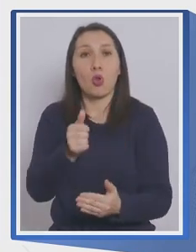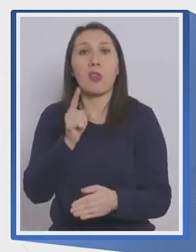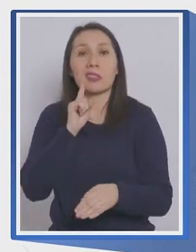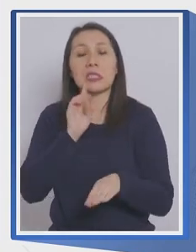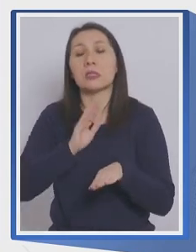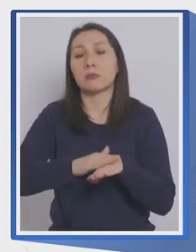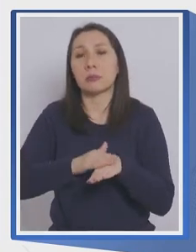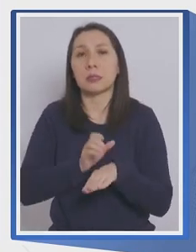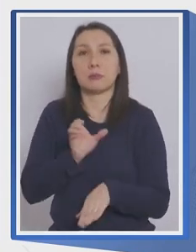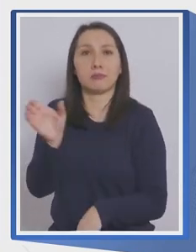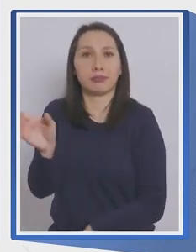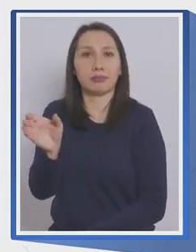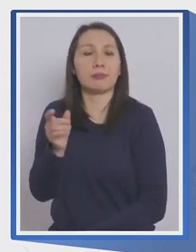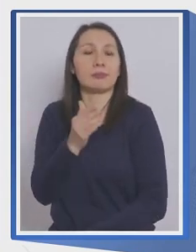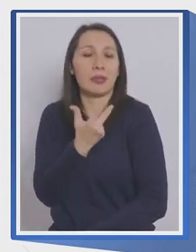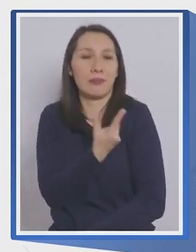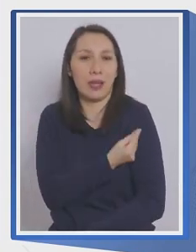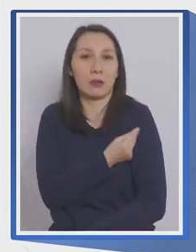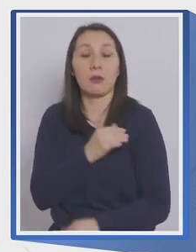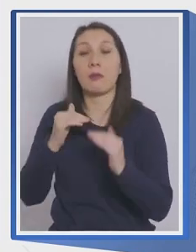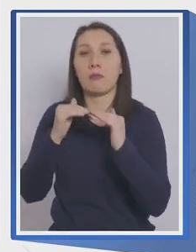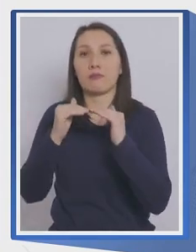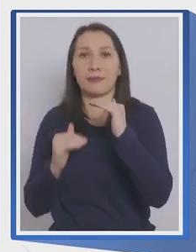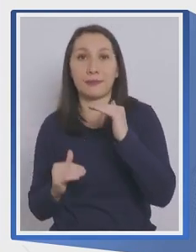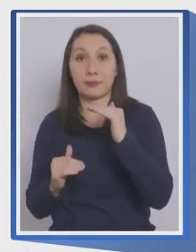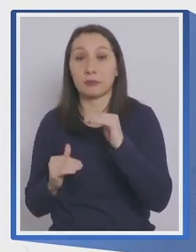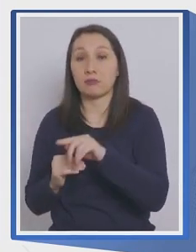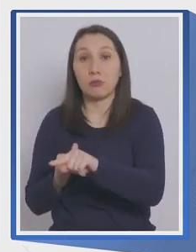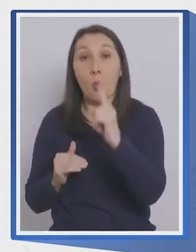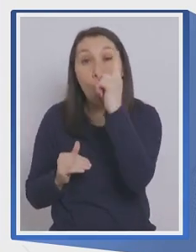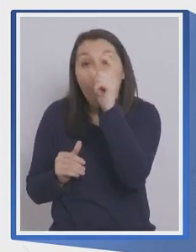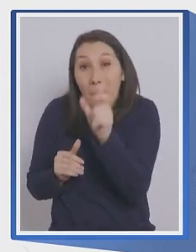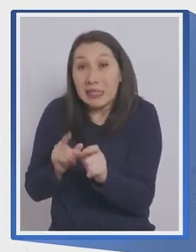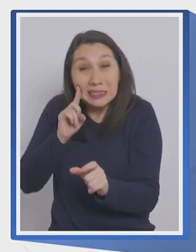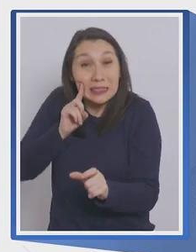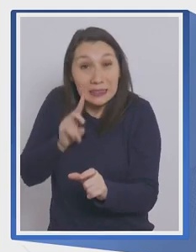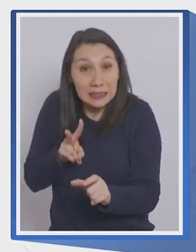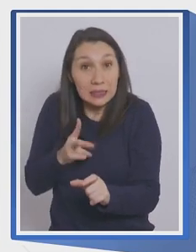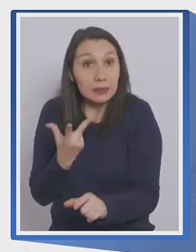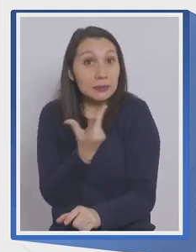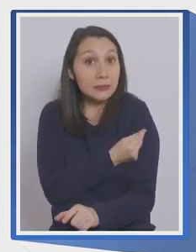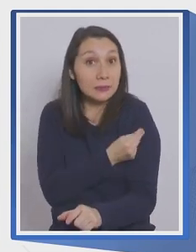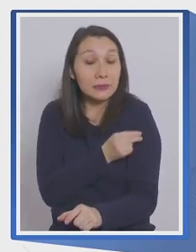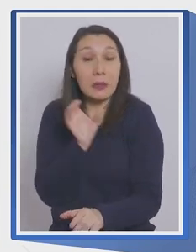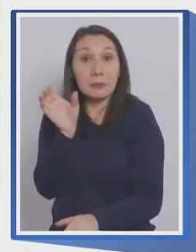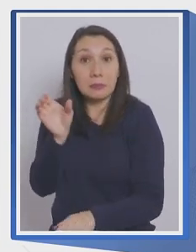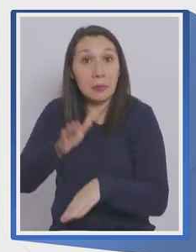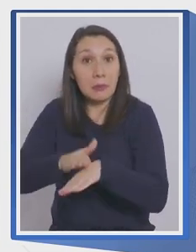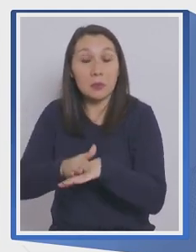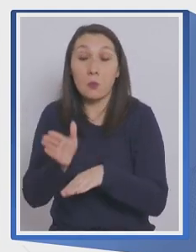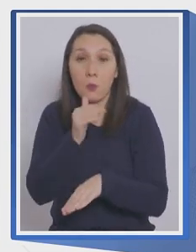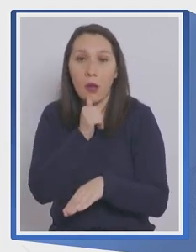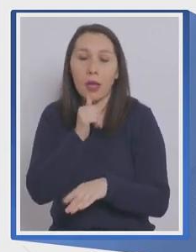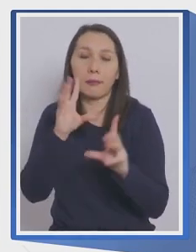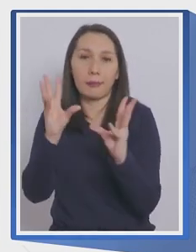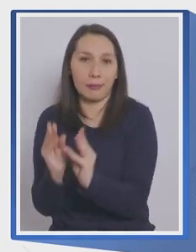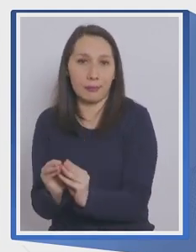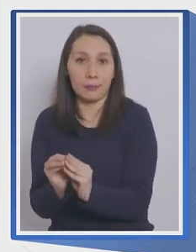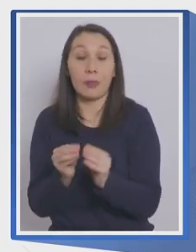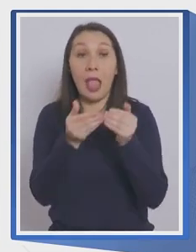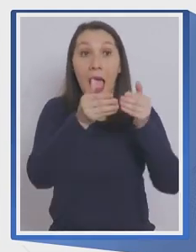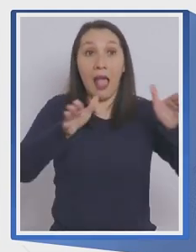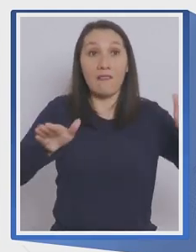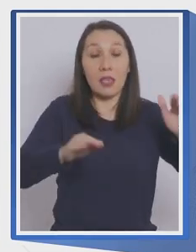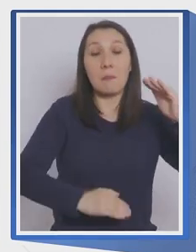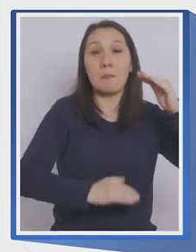movilidad. Este aforo baja a solo 100 en caso de que haya una persona que no tenga su pase de movilidad. En lugares abiertos, se